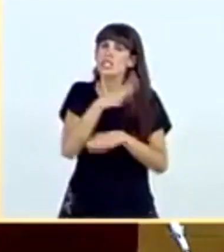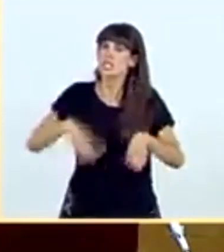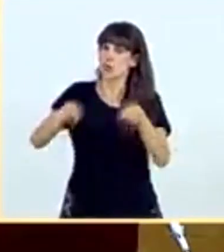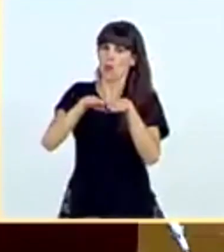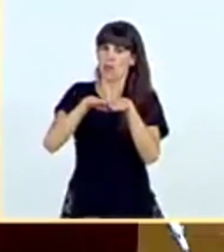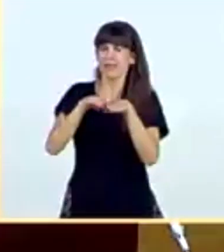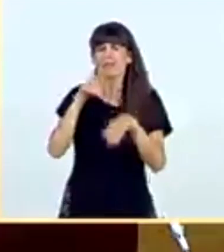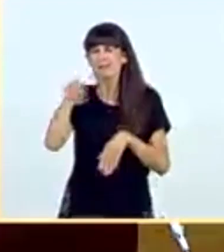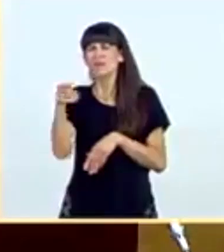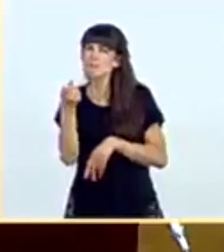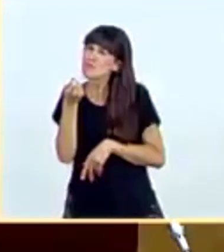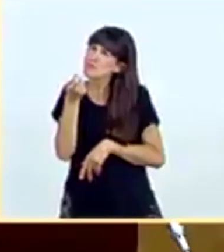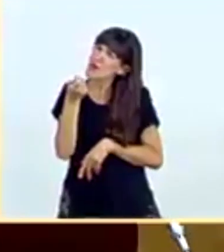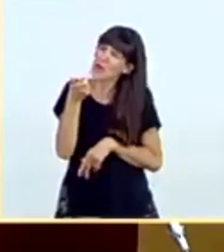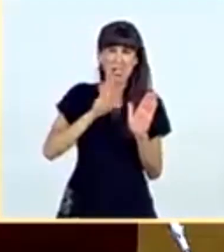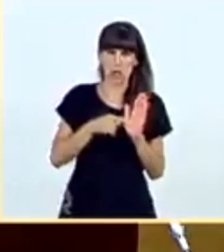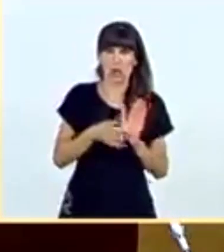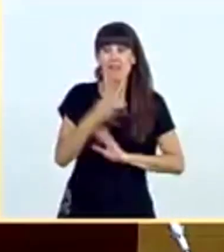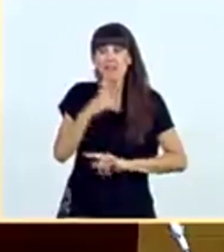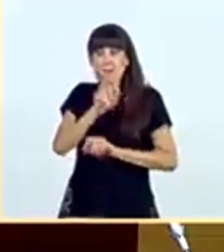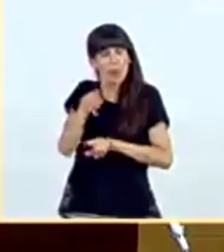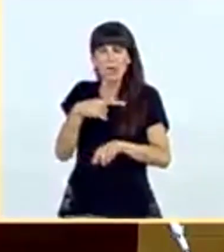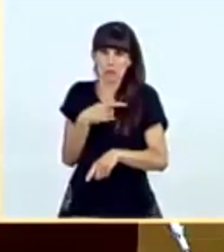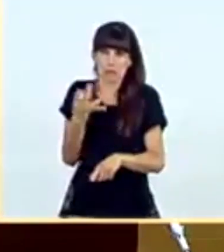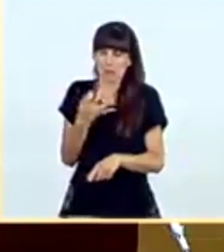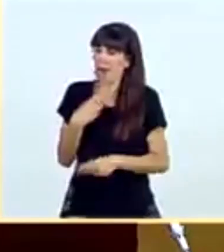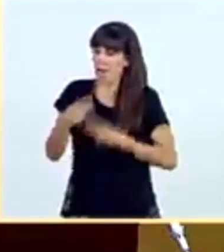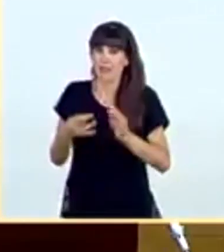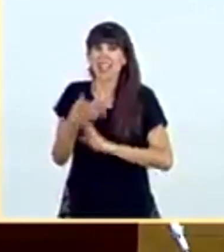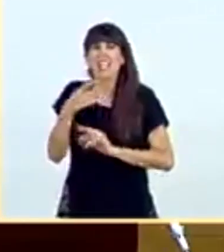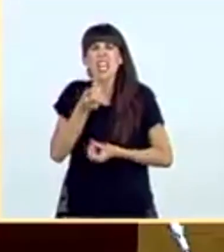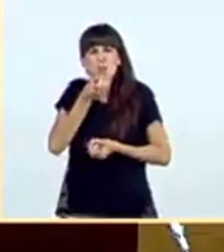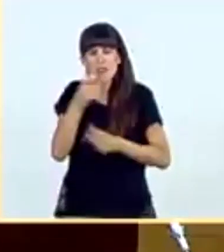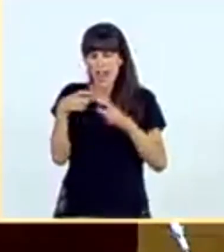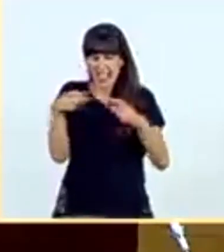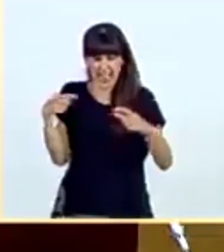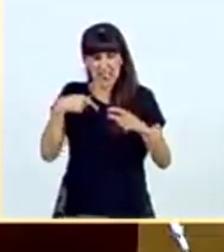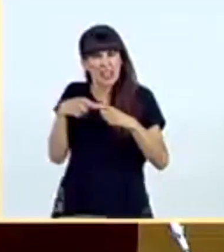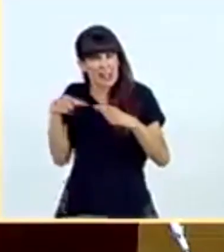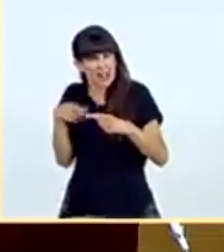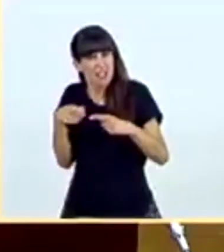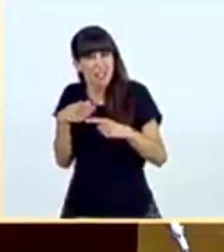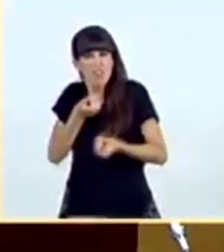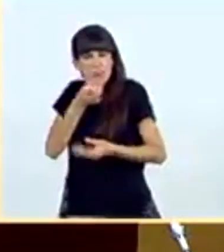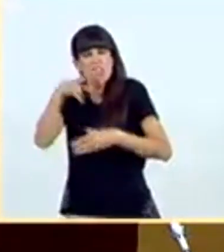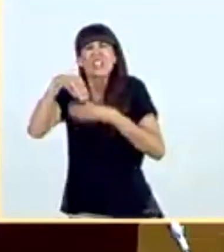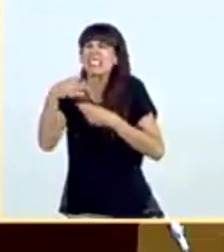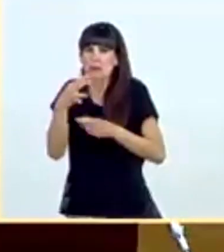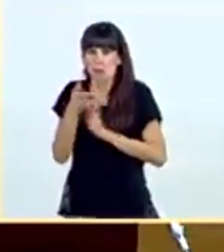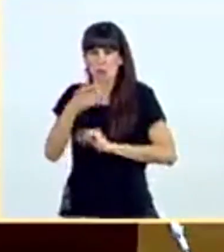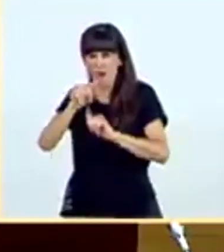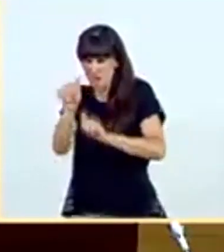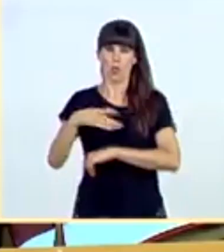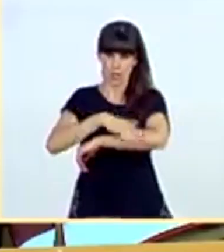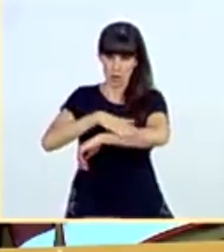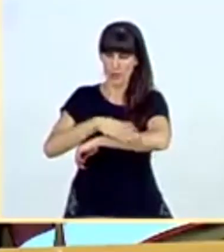usted va un poco descarriado. ¿Qué información sobre usted contenía esa tarjeta que le llevó a actuar de una forma tan desleal con